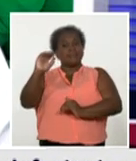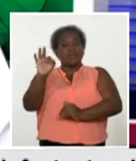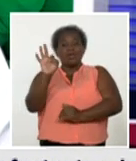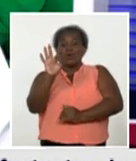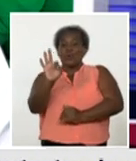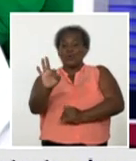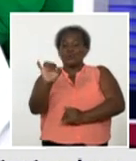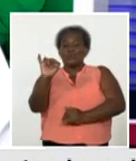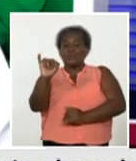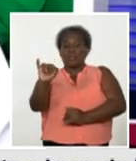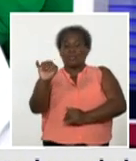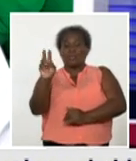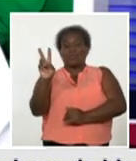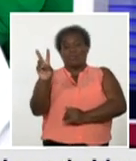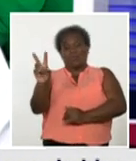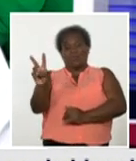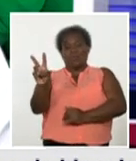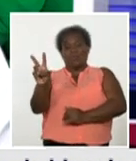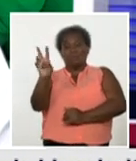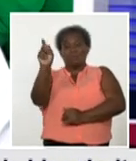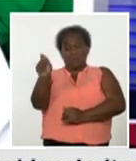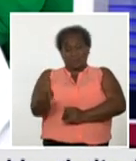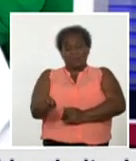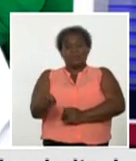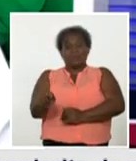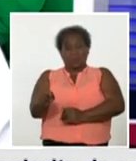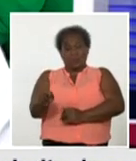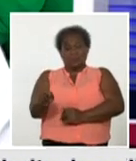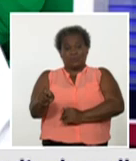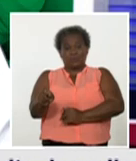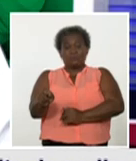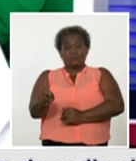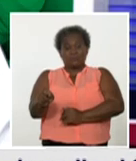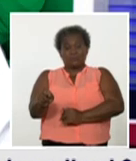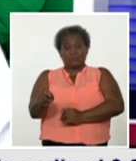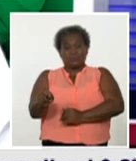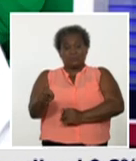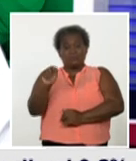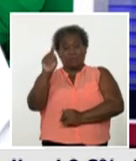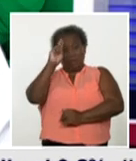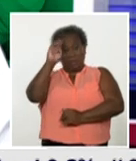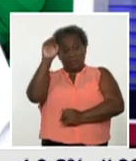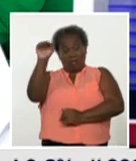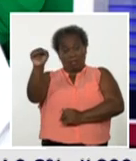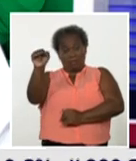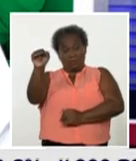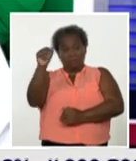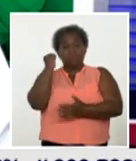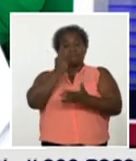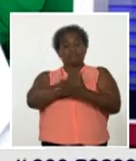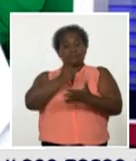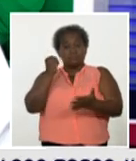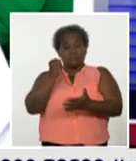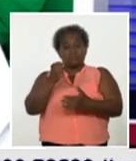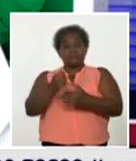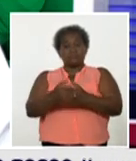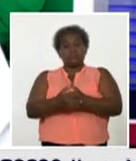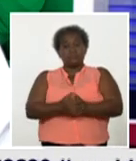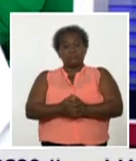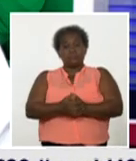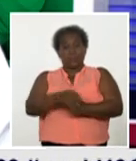862 personas se encuentran ingresados, confirmados en nuestros